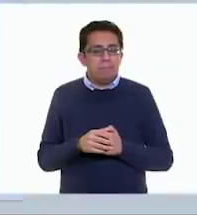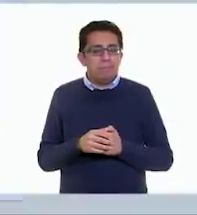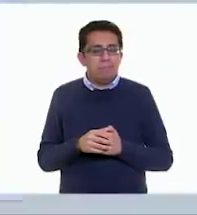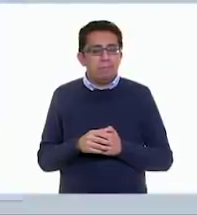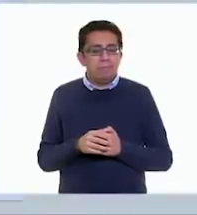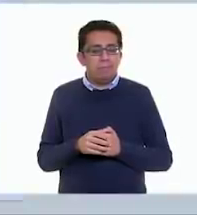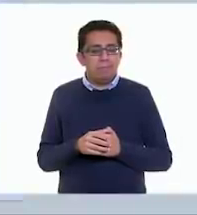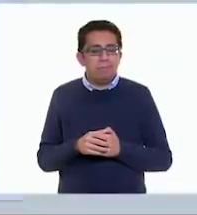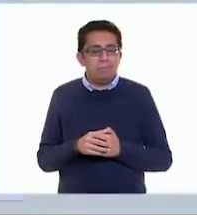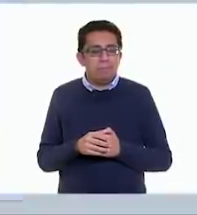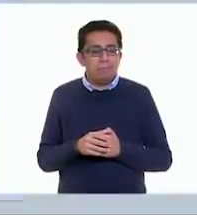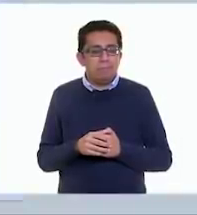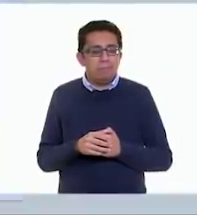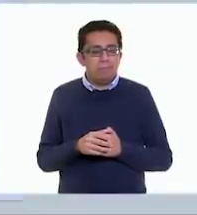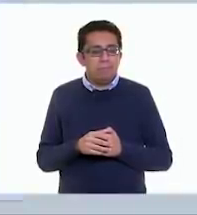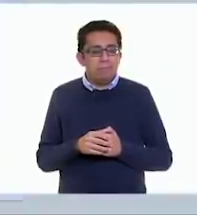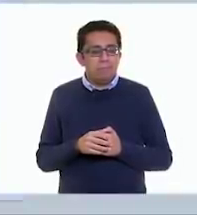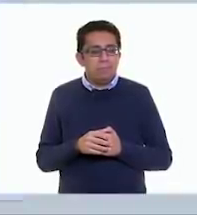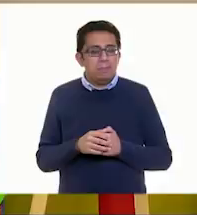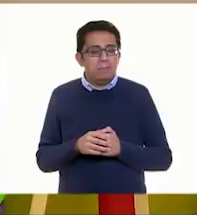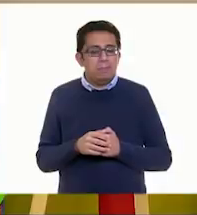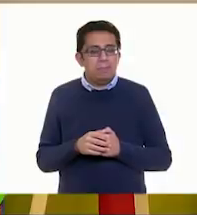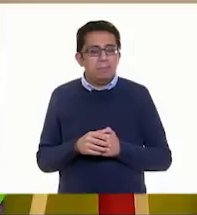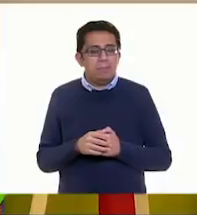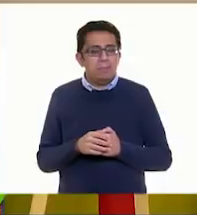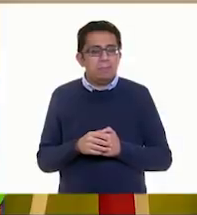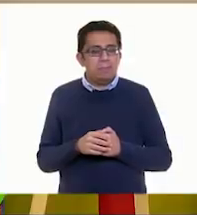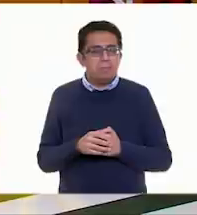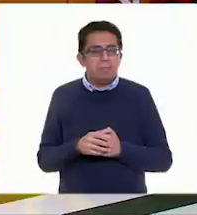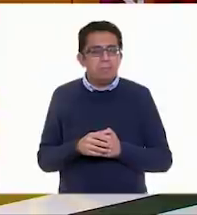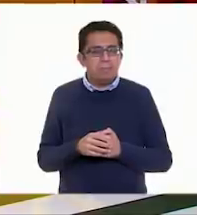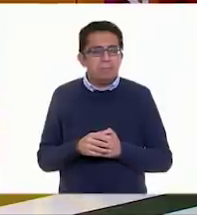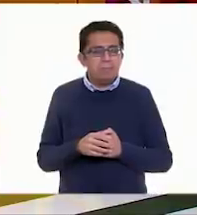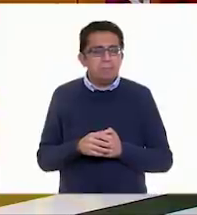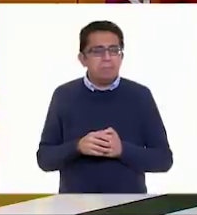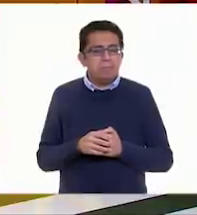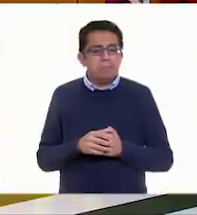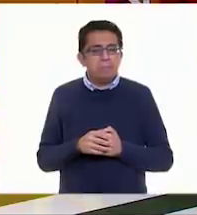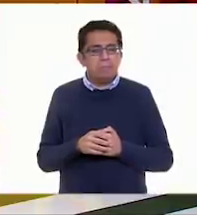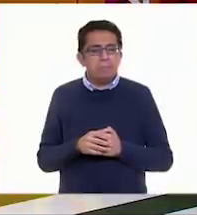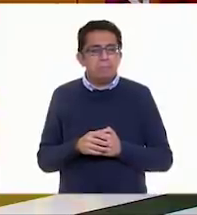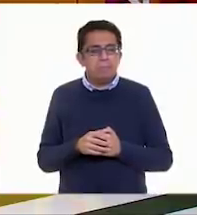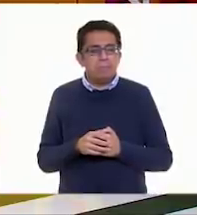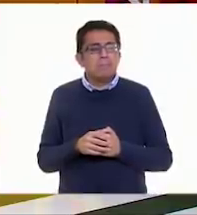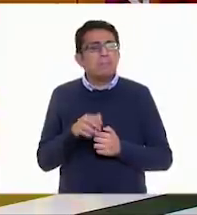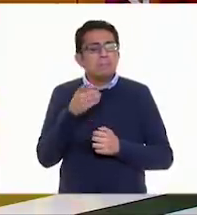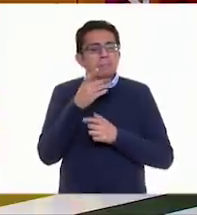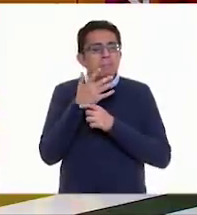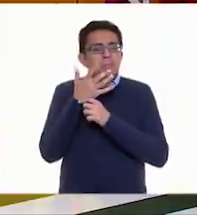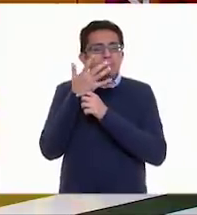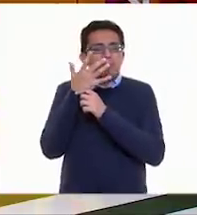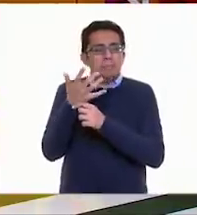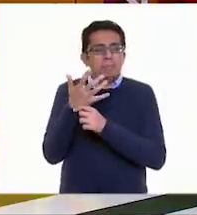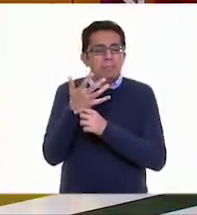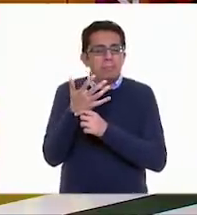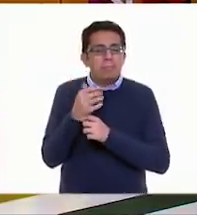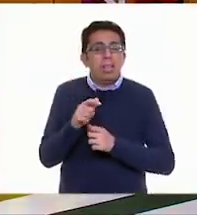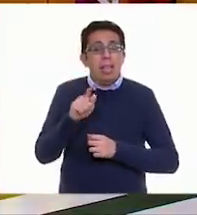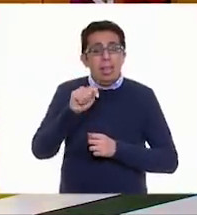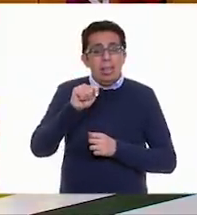Gallina. Yo he escuchado también que les dicen pita. ¿No? Y aquí es el terno.